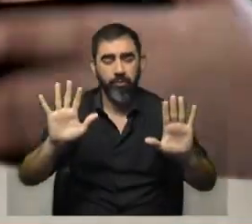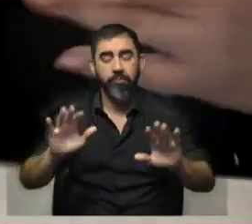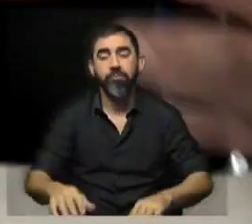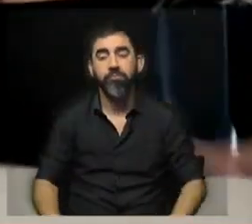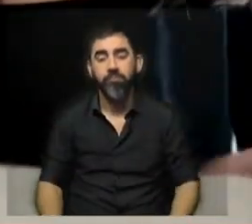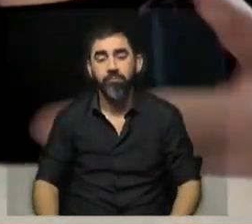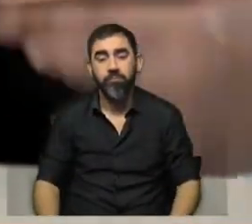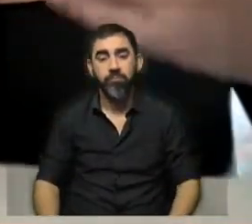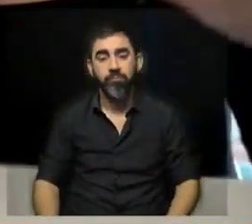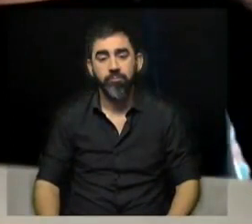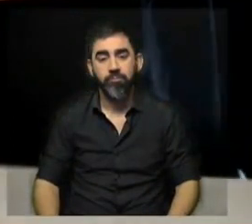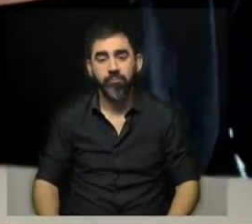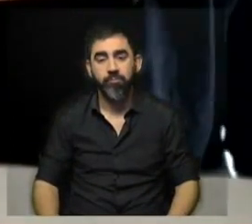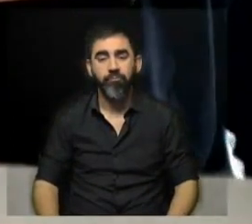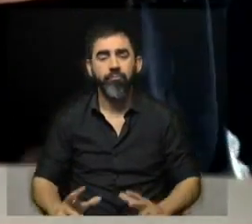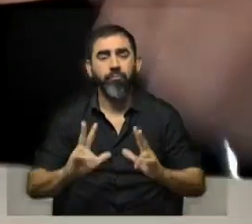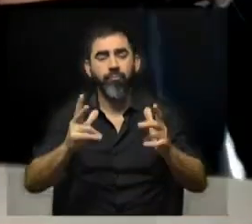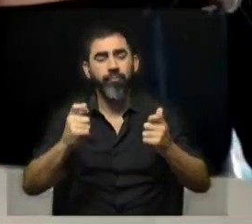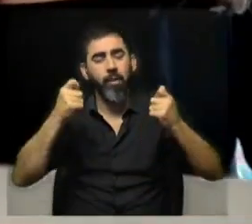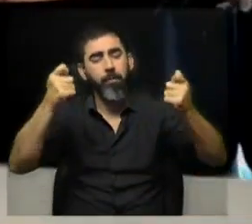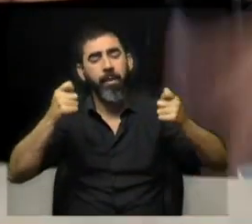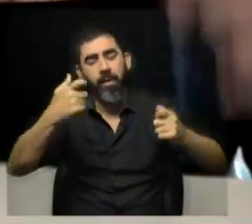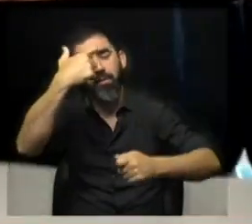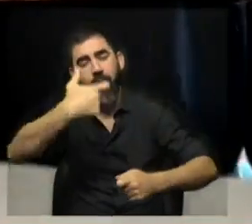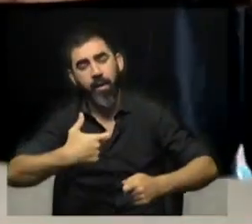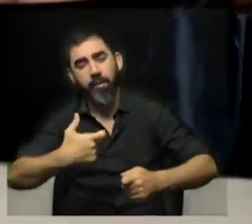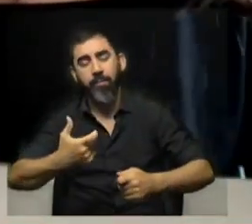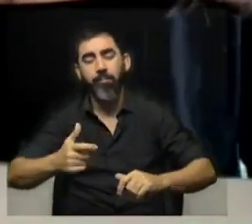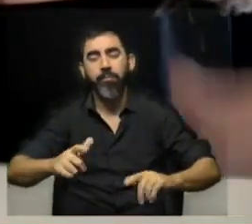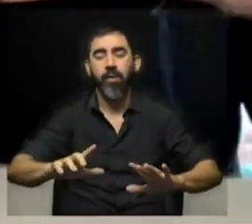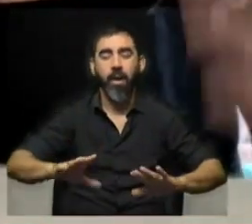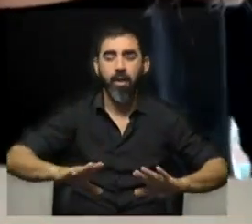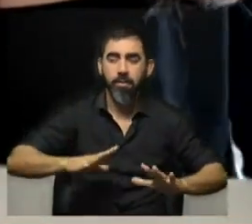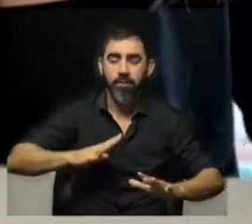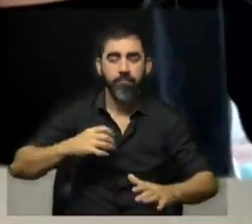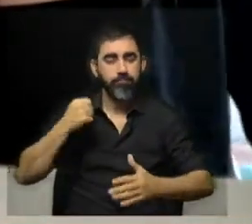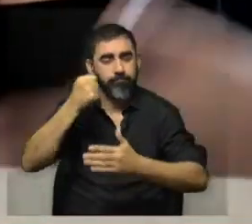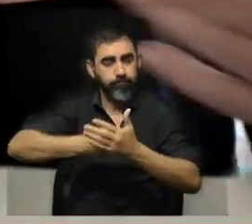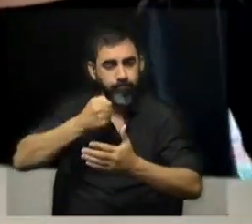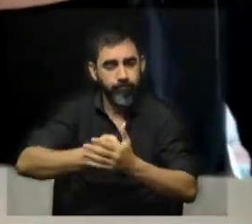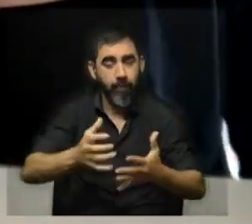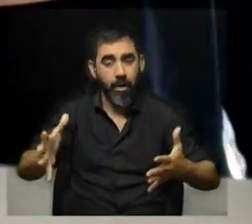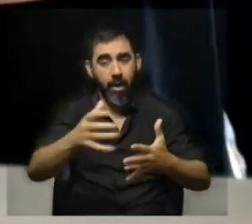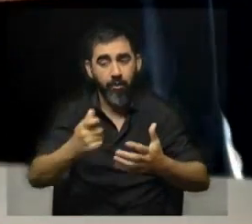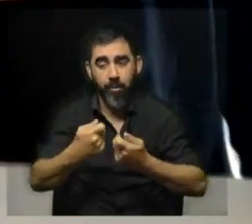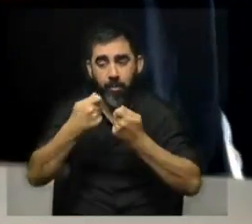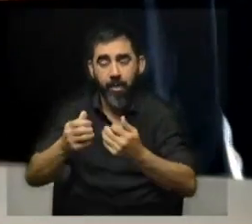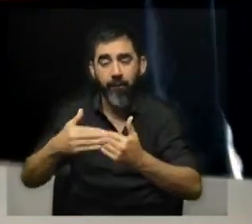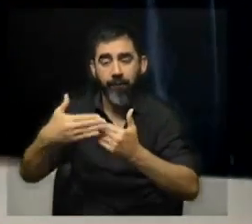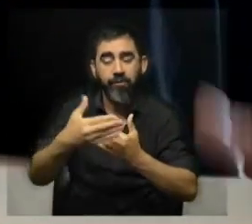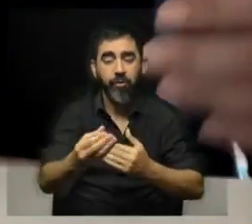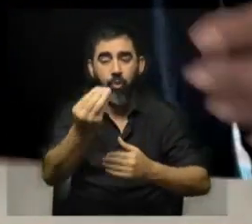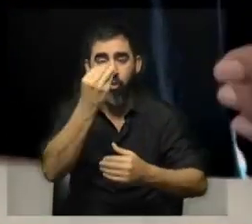es lo que puede decir un militante que va a poner el arma de la vida, el cuerpo y su tiempo a una olla para darle y comer a sus vecinos.